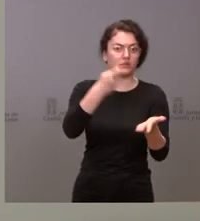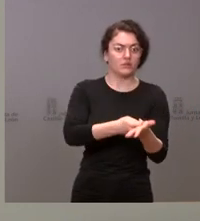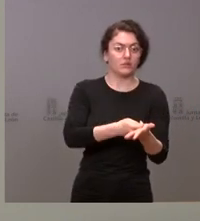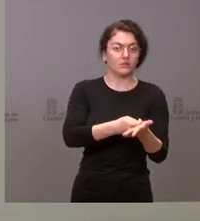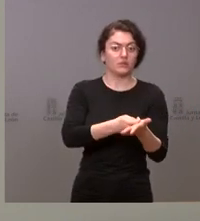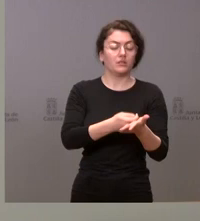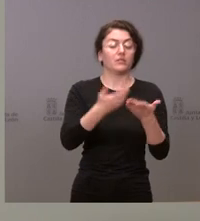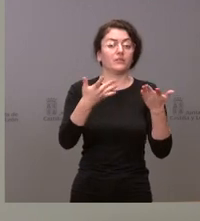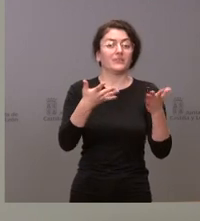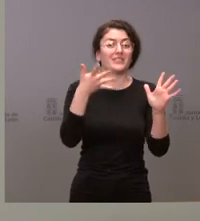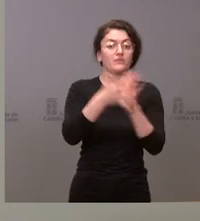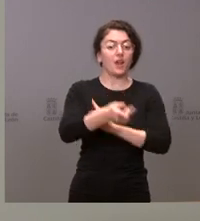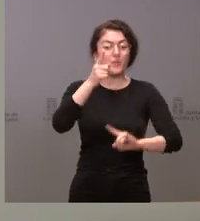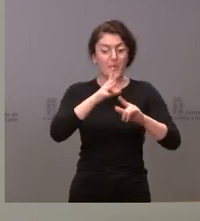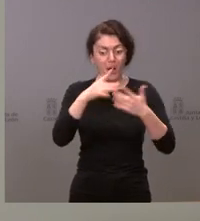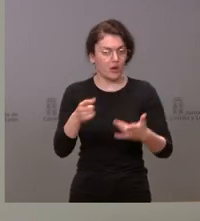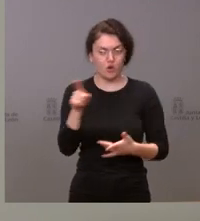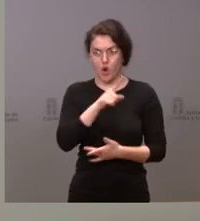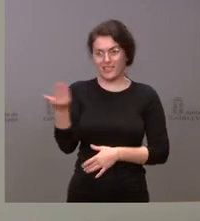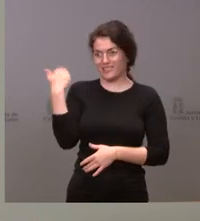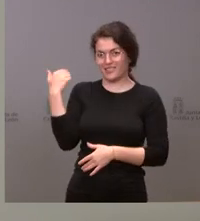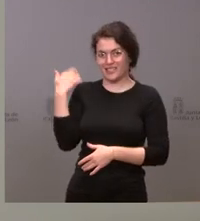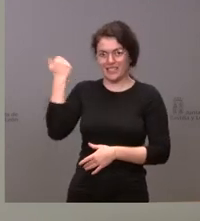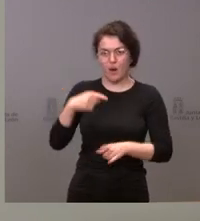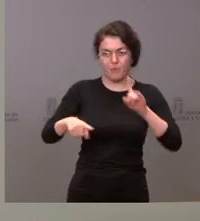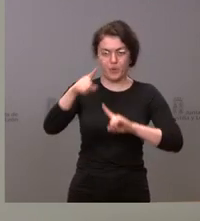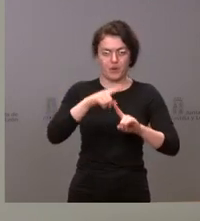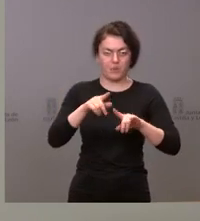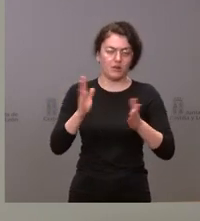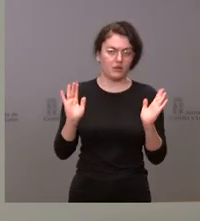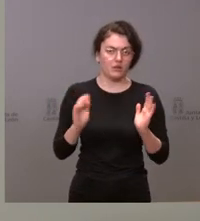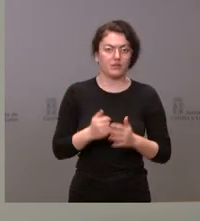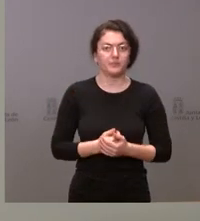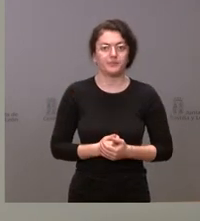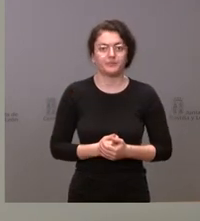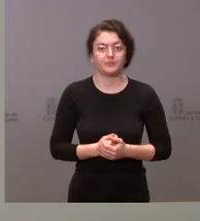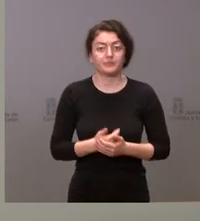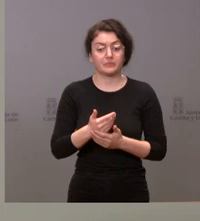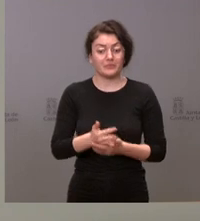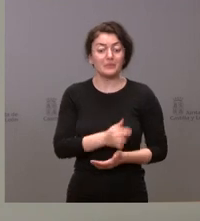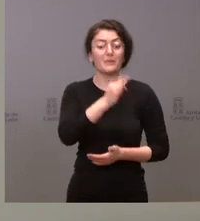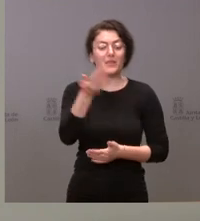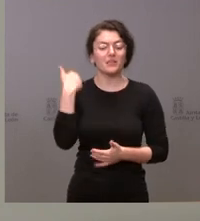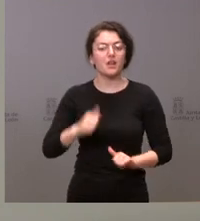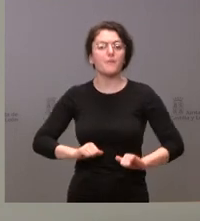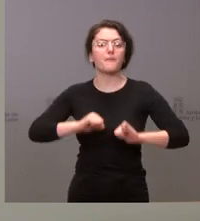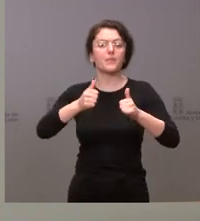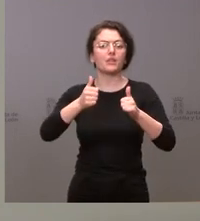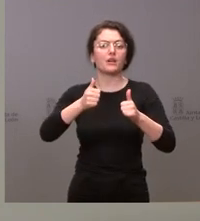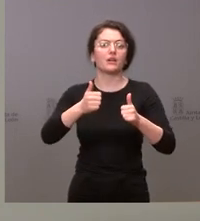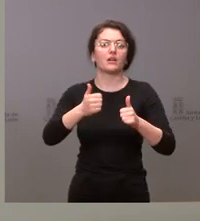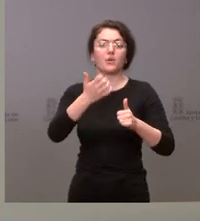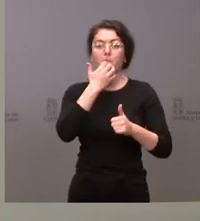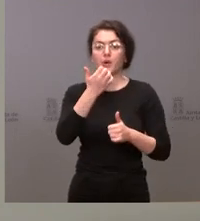ahora. La Junta de Castilla y León lo viene denunciando hace tiempo y también incluso hemos puesto en marcha medidas como fueron esos